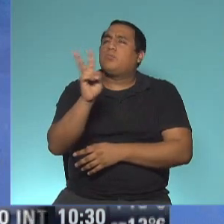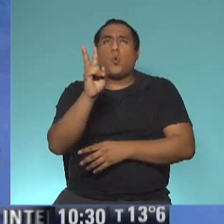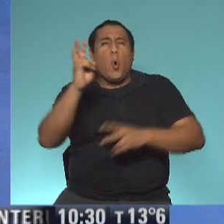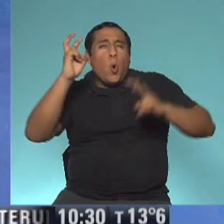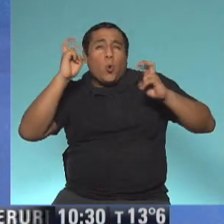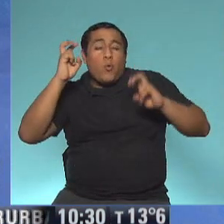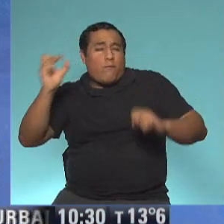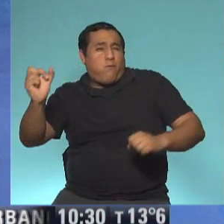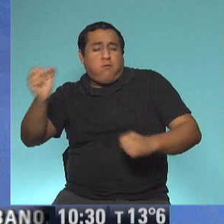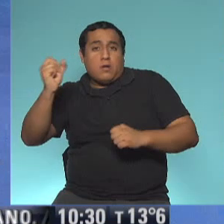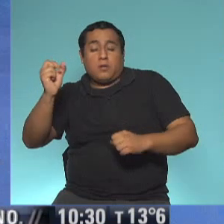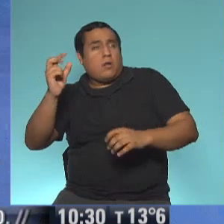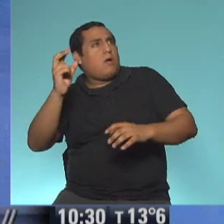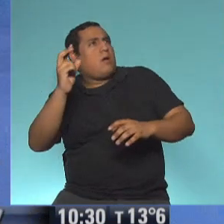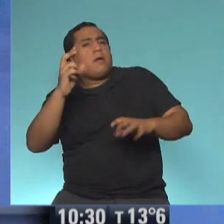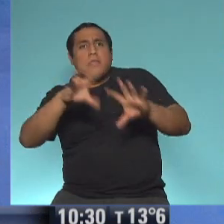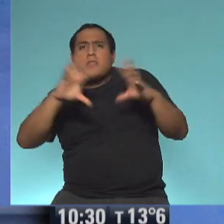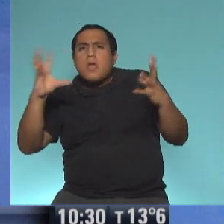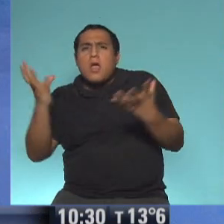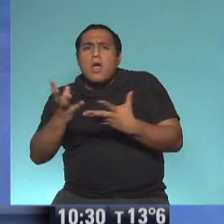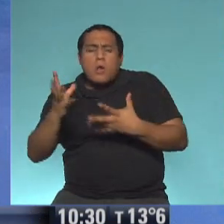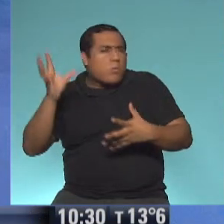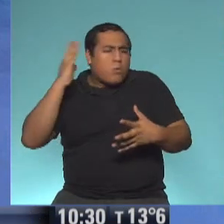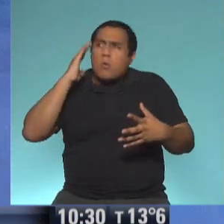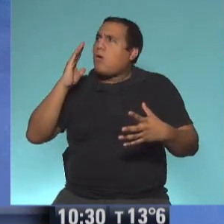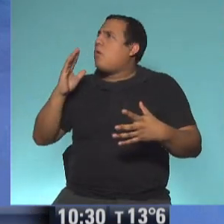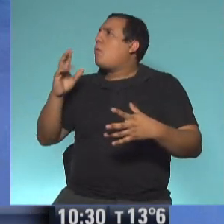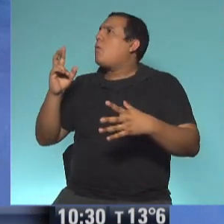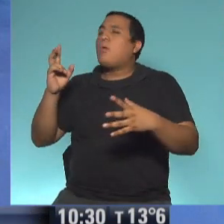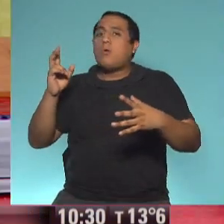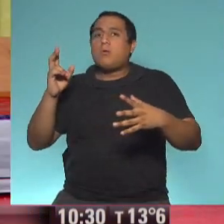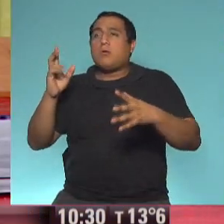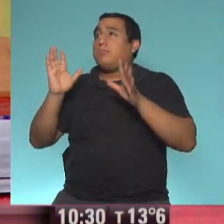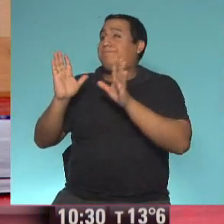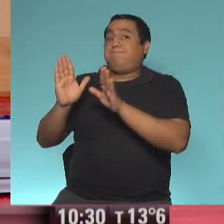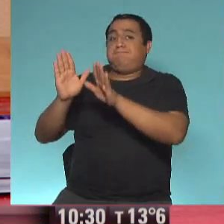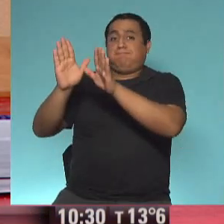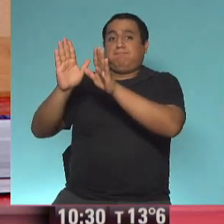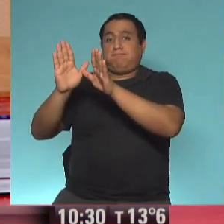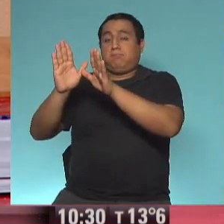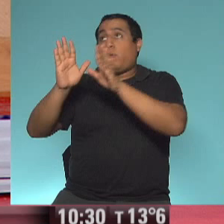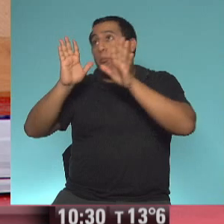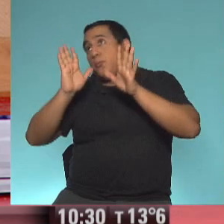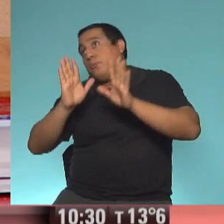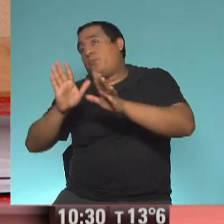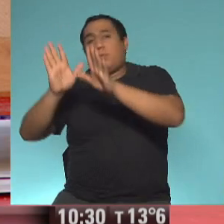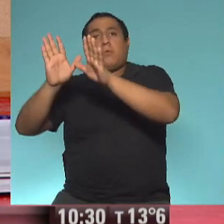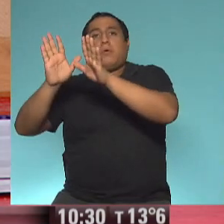fuerte se oyó en la tierra. Su obra, en lugar de volar,